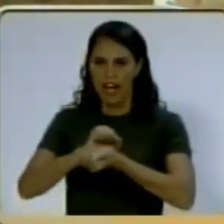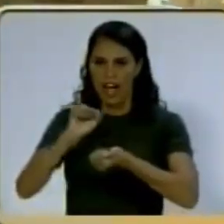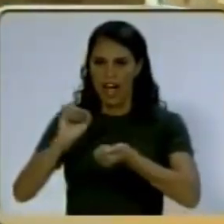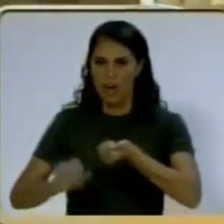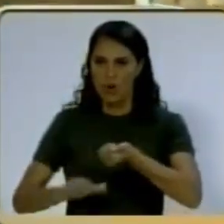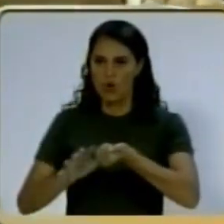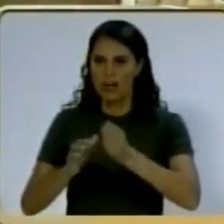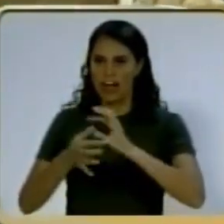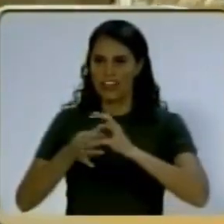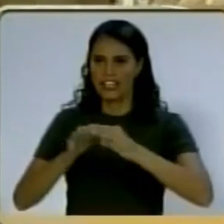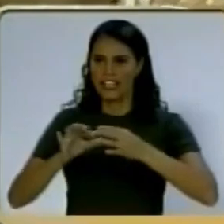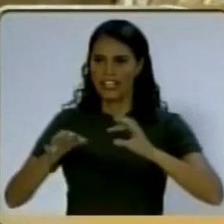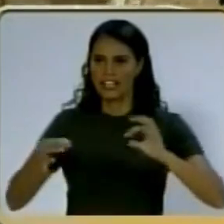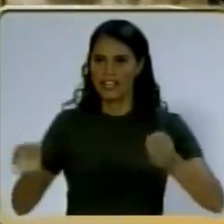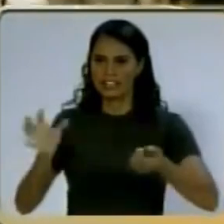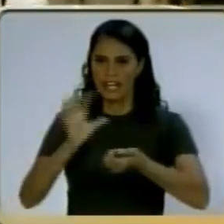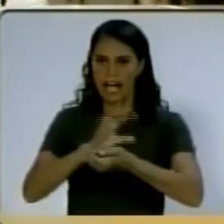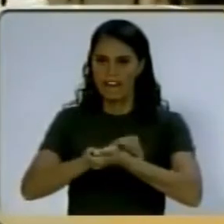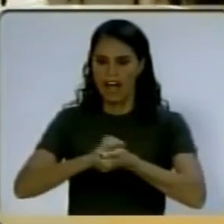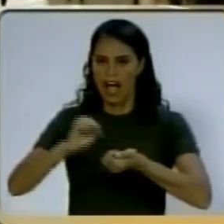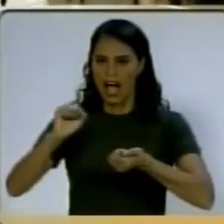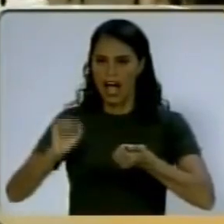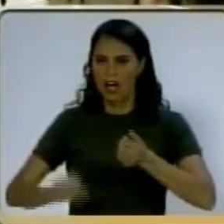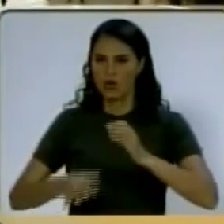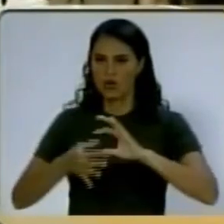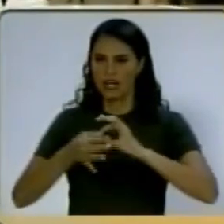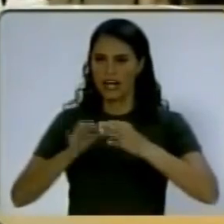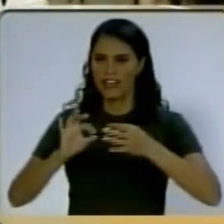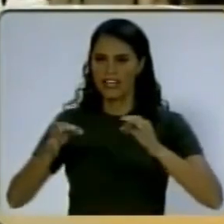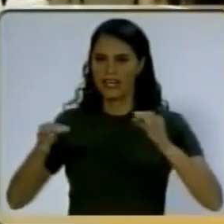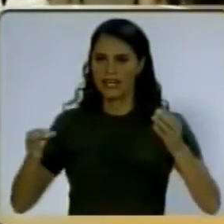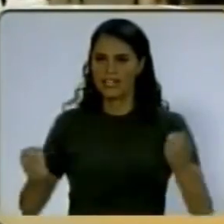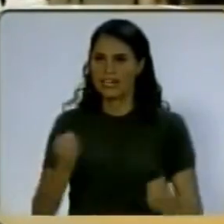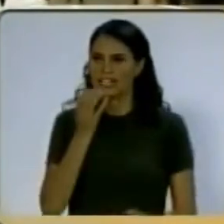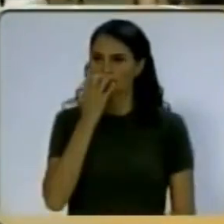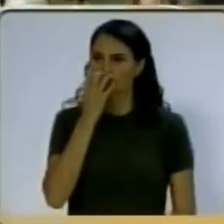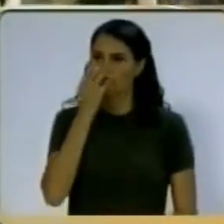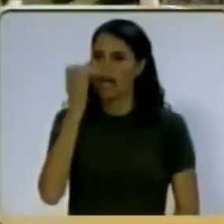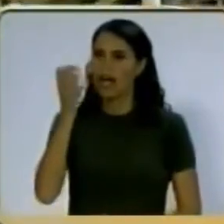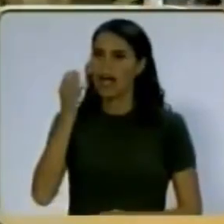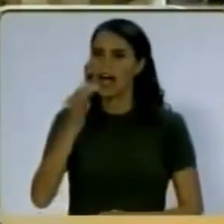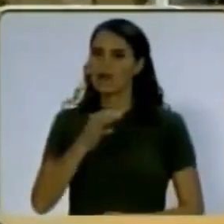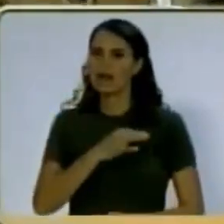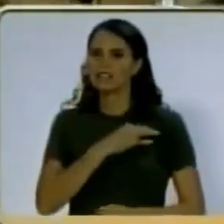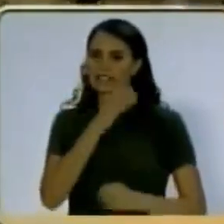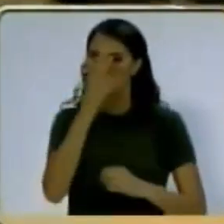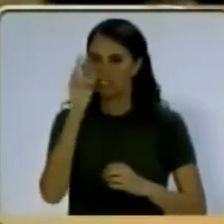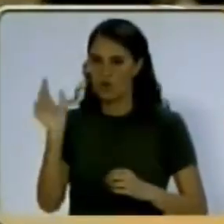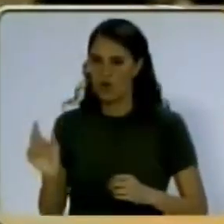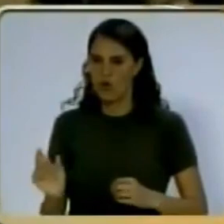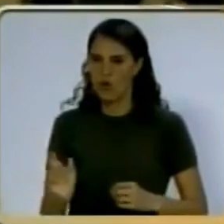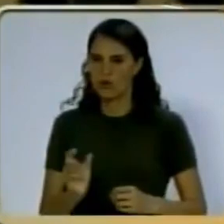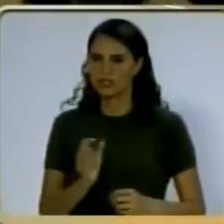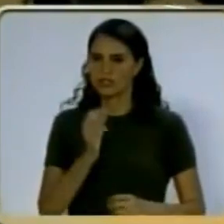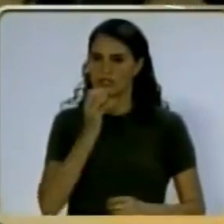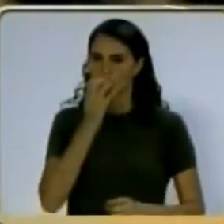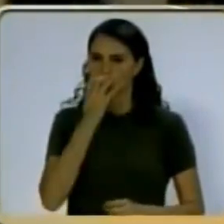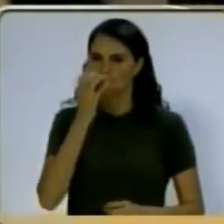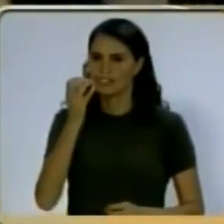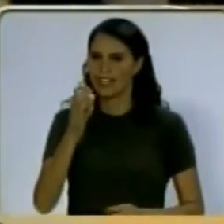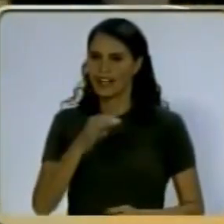Abajo cadenas, gritaba el Señor,